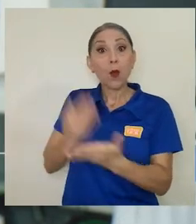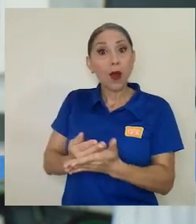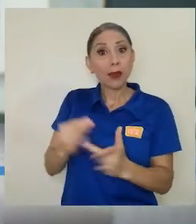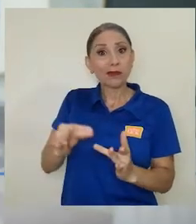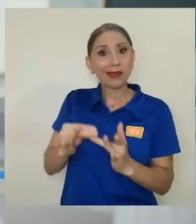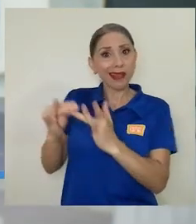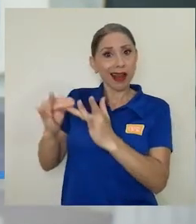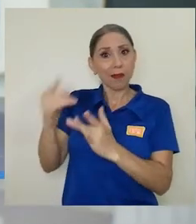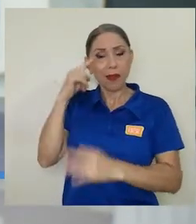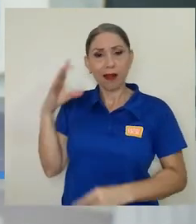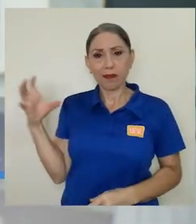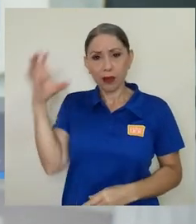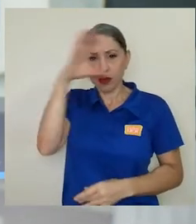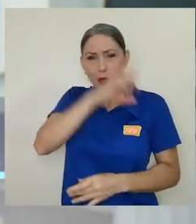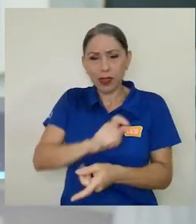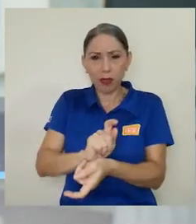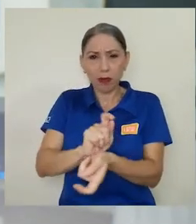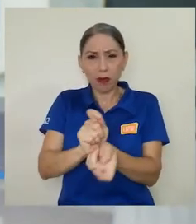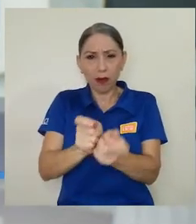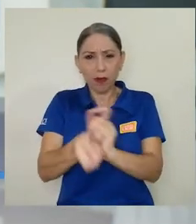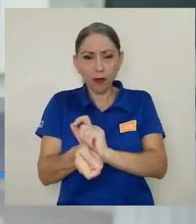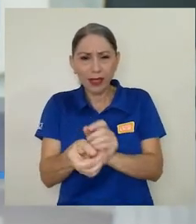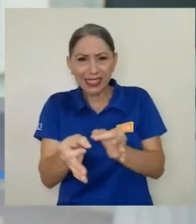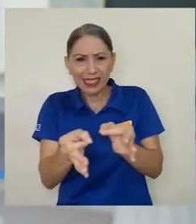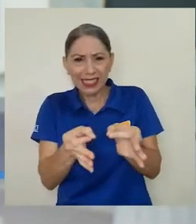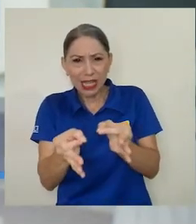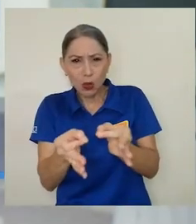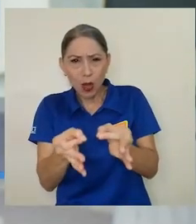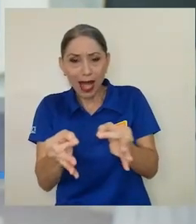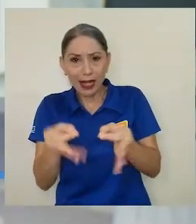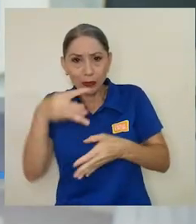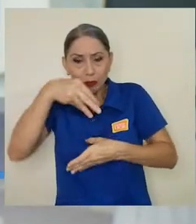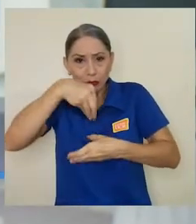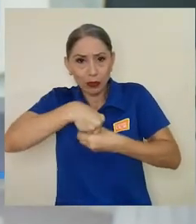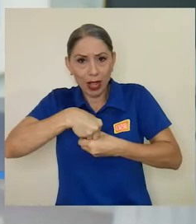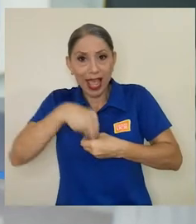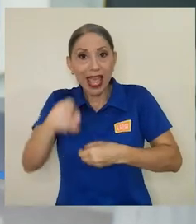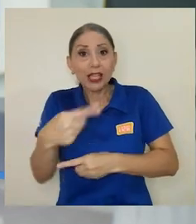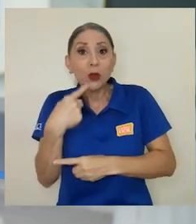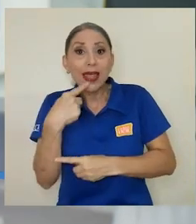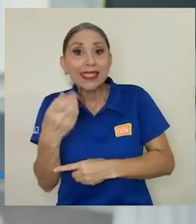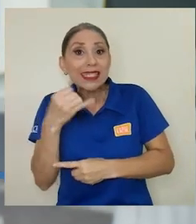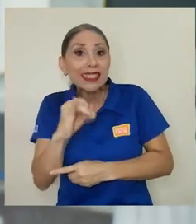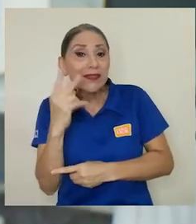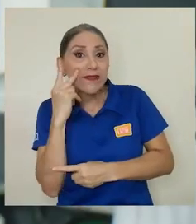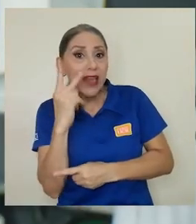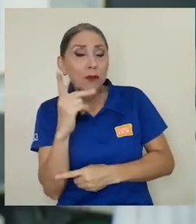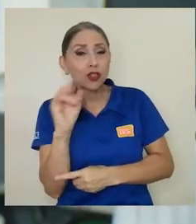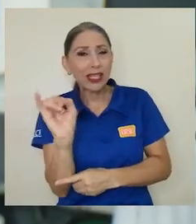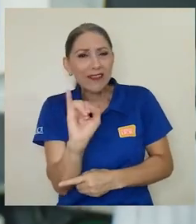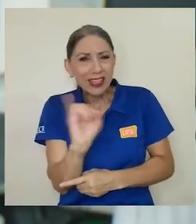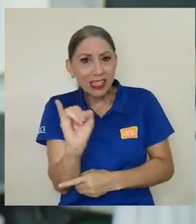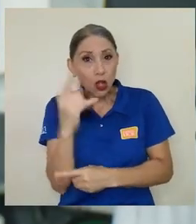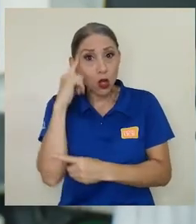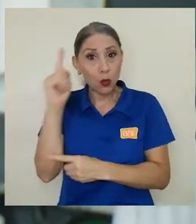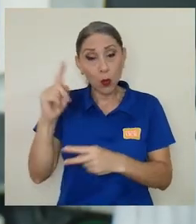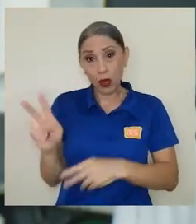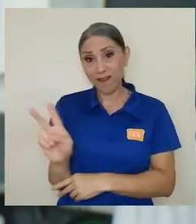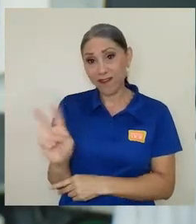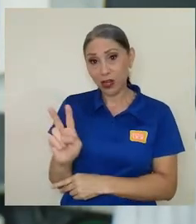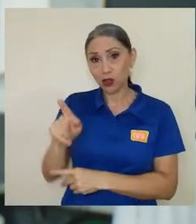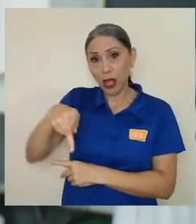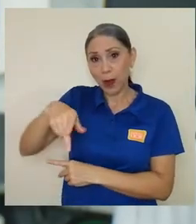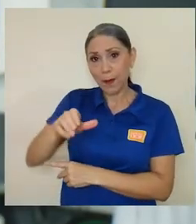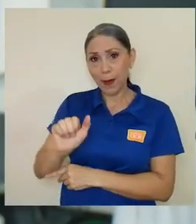es una prueba para detección de la transformación celular. Eso lo que nos va a decir es si estamos viendo una infección causada por el virus de papiloma